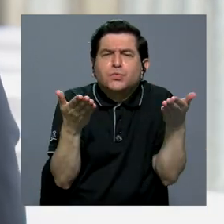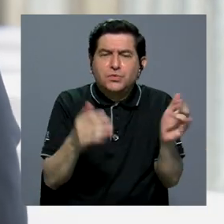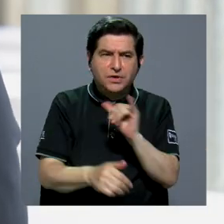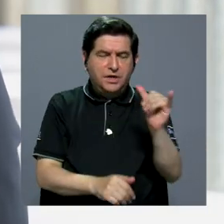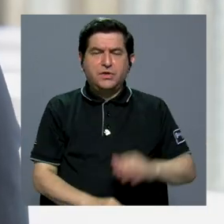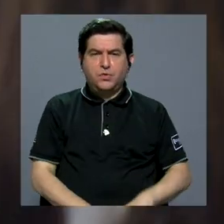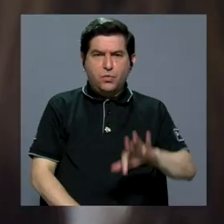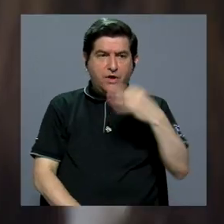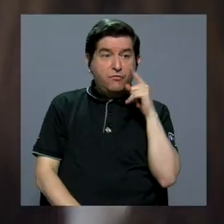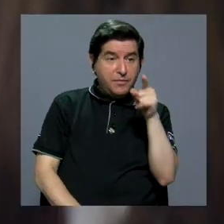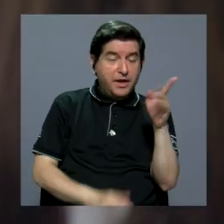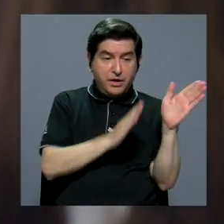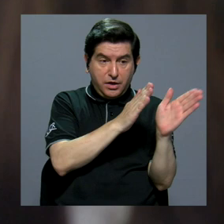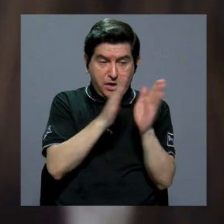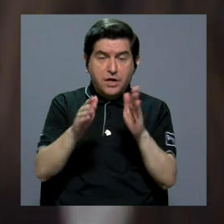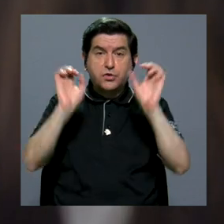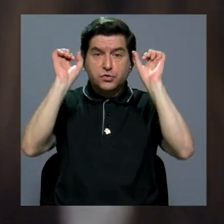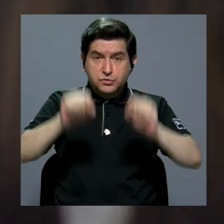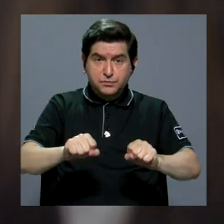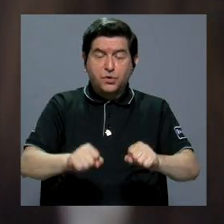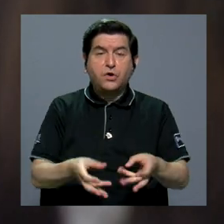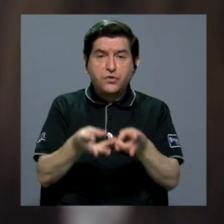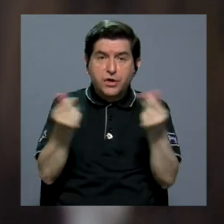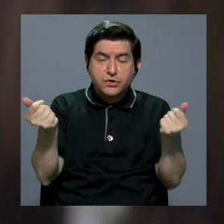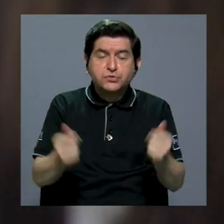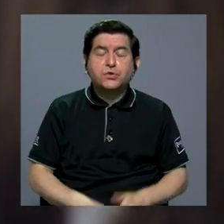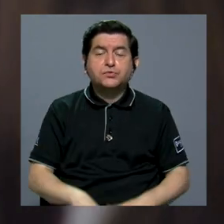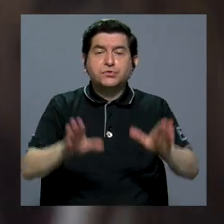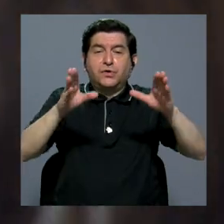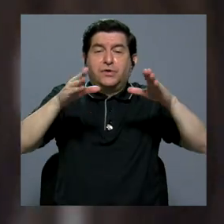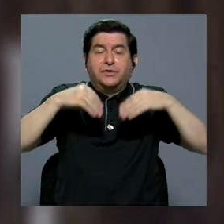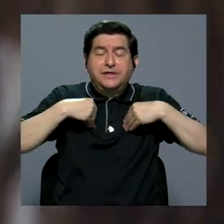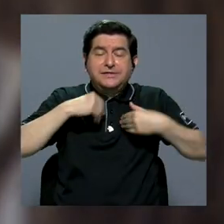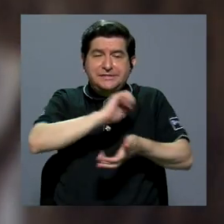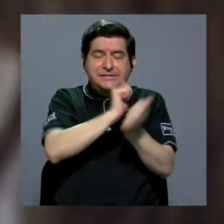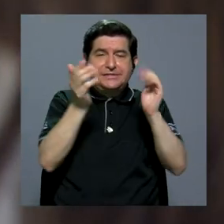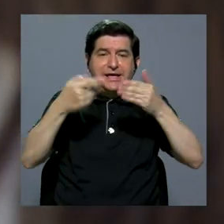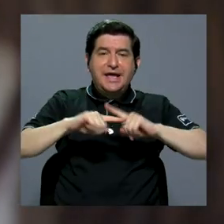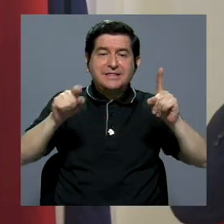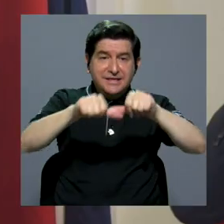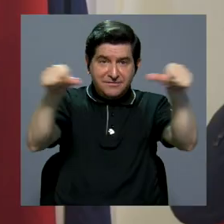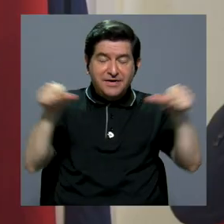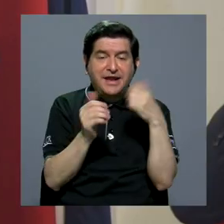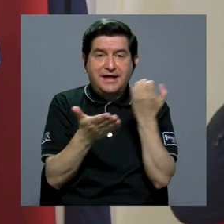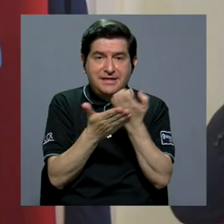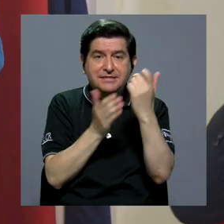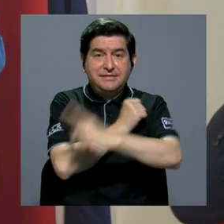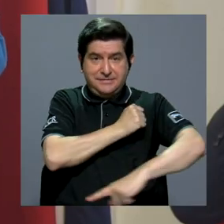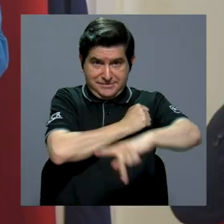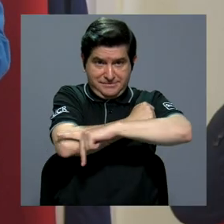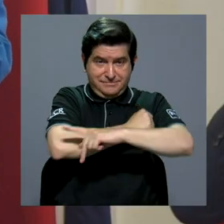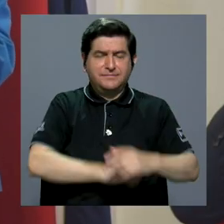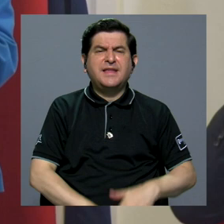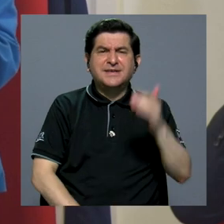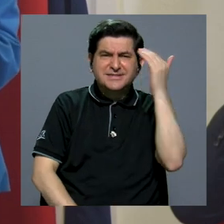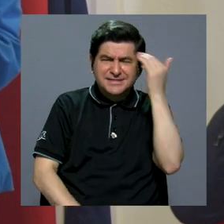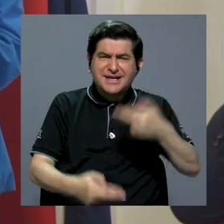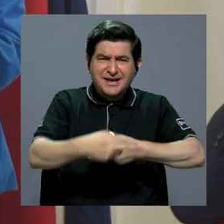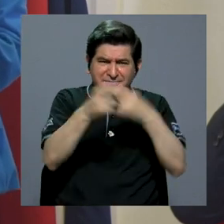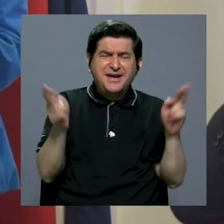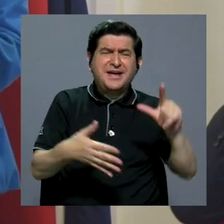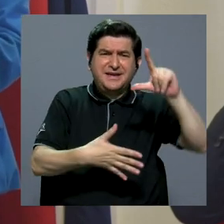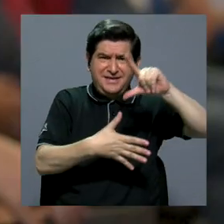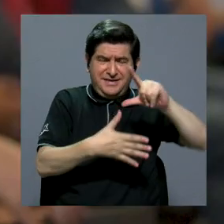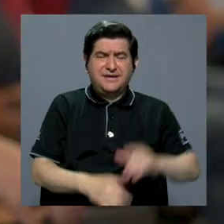también ver la forma en que ellos se organizan para llevar a cabo soluciones de adaptación al cambio climático en los diferentes sectores económicos del país. Sabemos que la región de